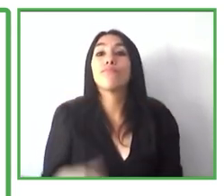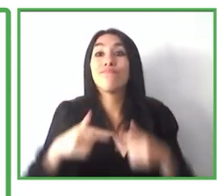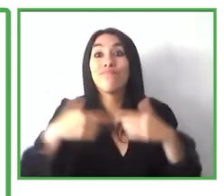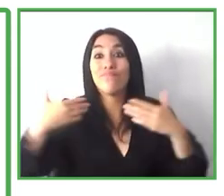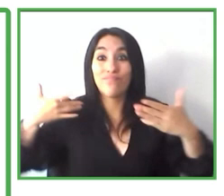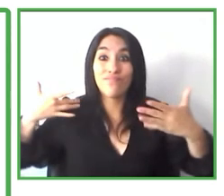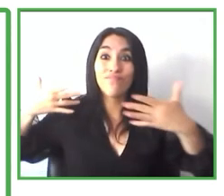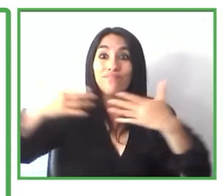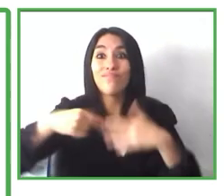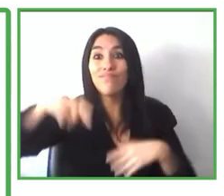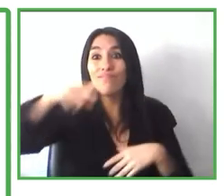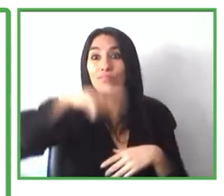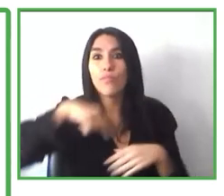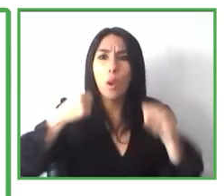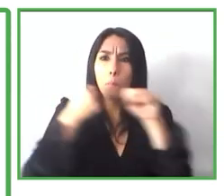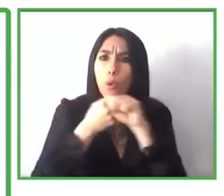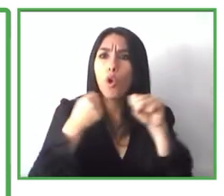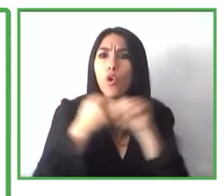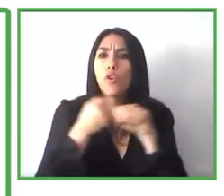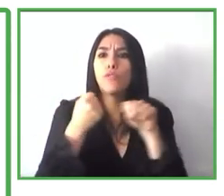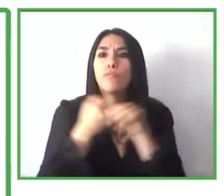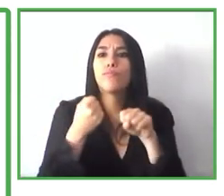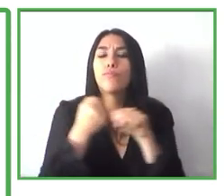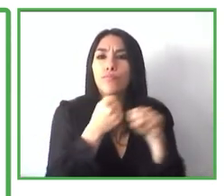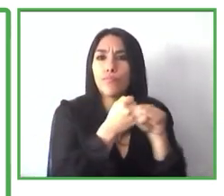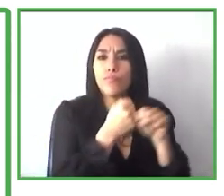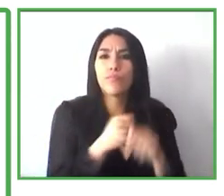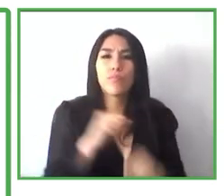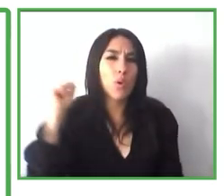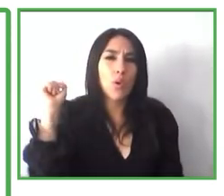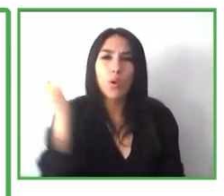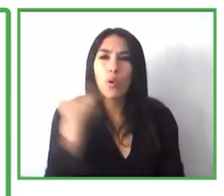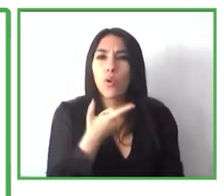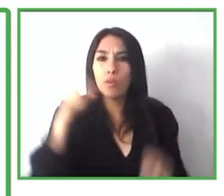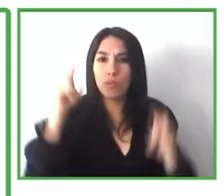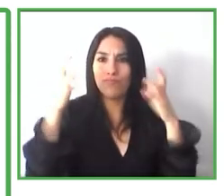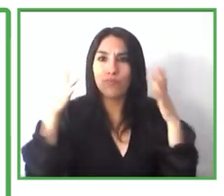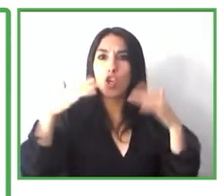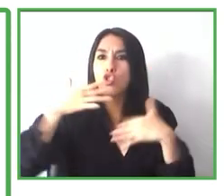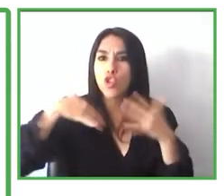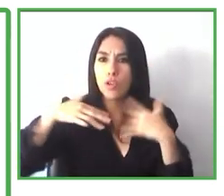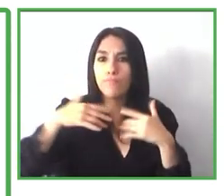en todo tipo de situaciones en diferentes circunstancias.